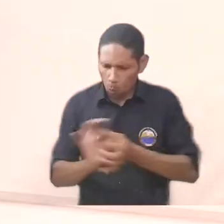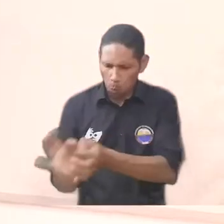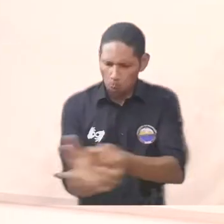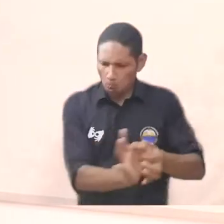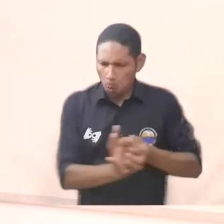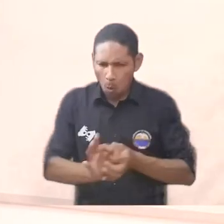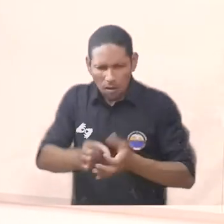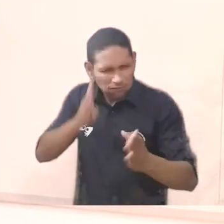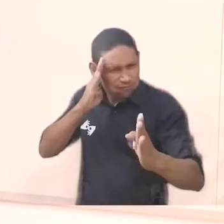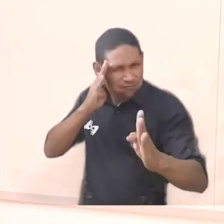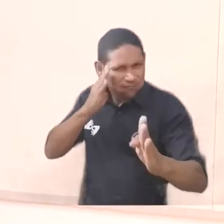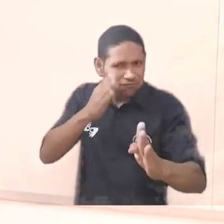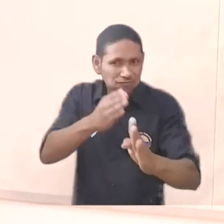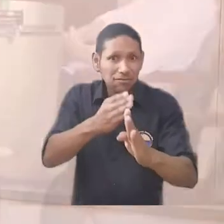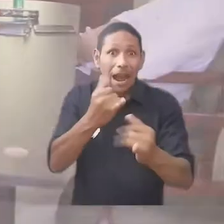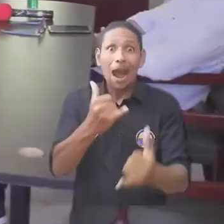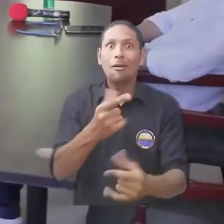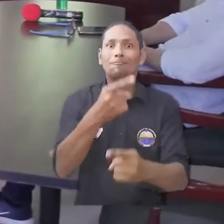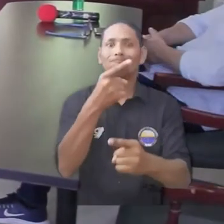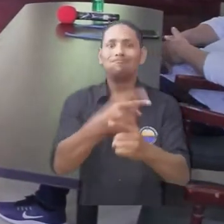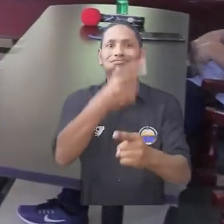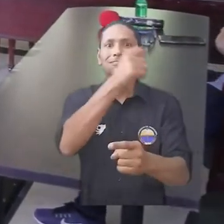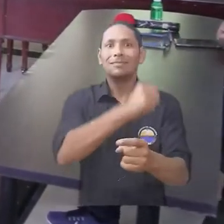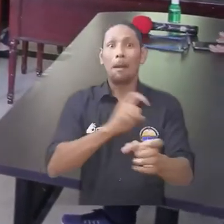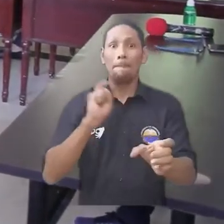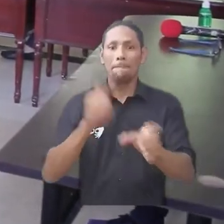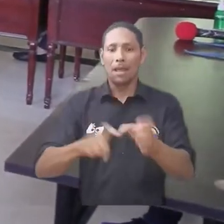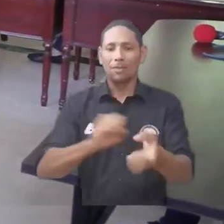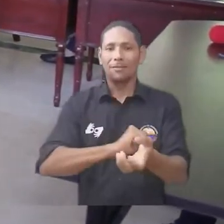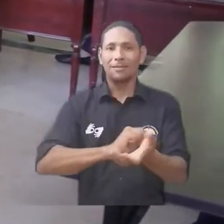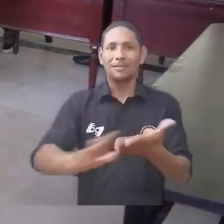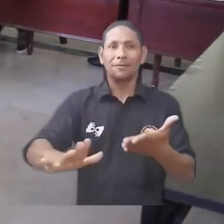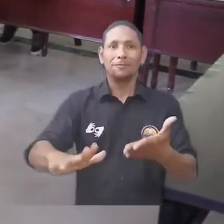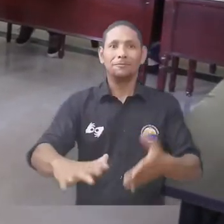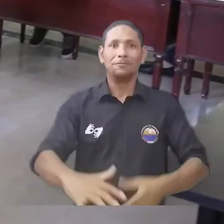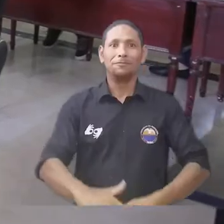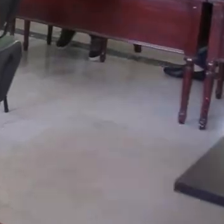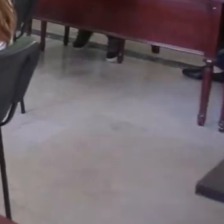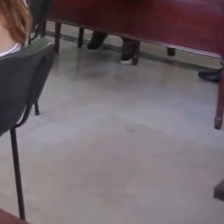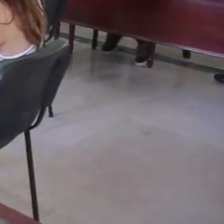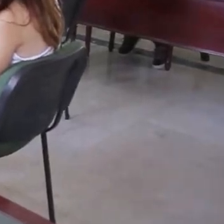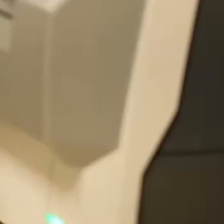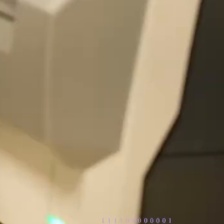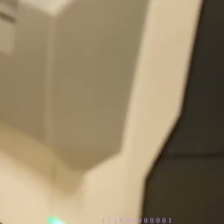cooperar, ideales que fueron importantes para hacer realidad la matrícula cero.